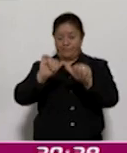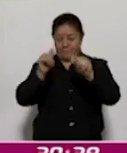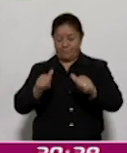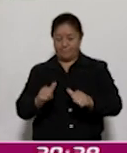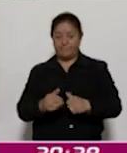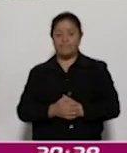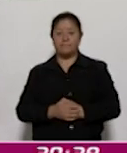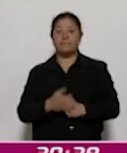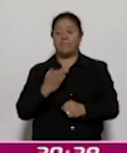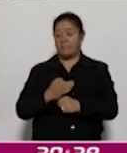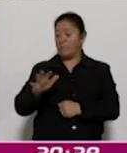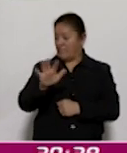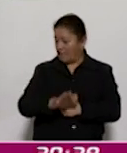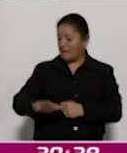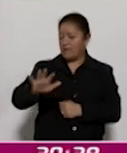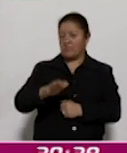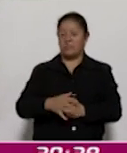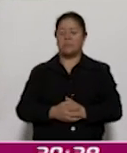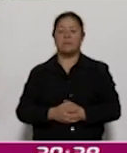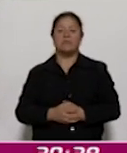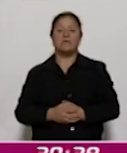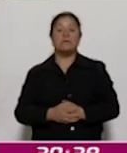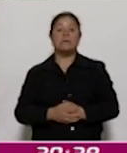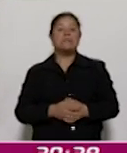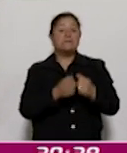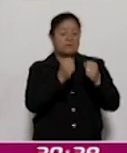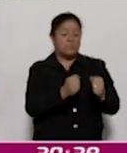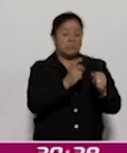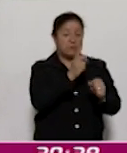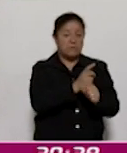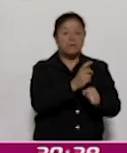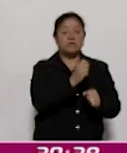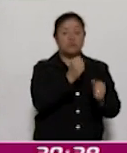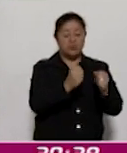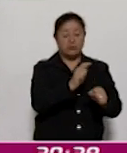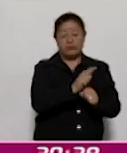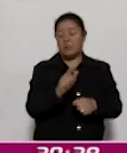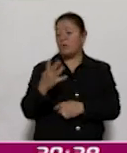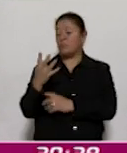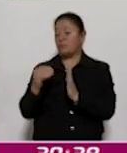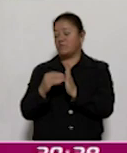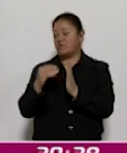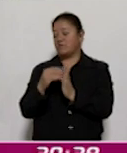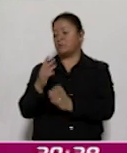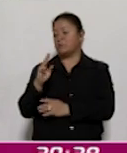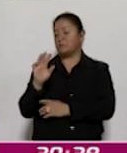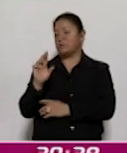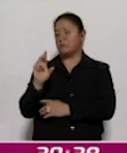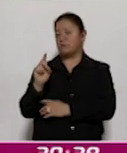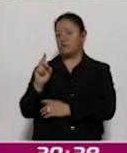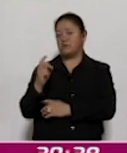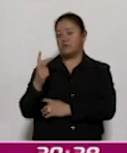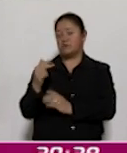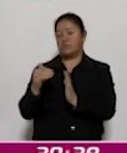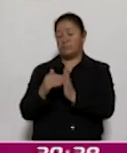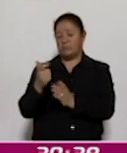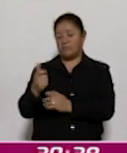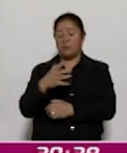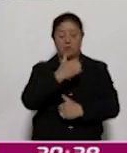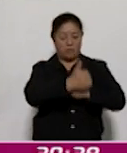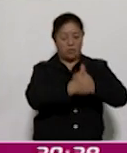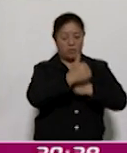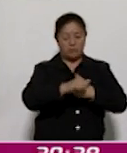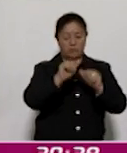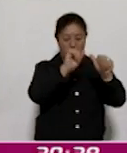lo siguiente. En seguridad social, 4.038.000 pesos. En concursos de arte